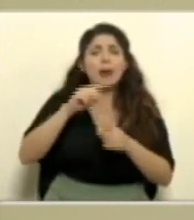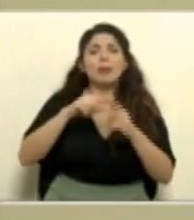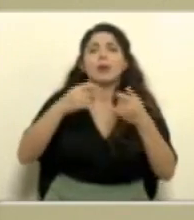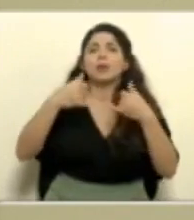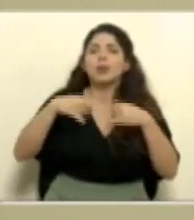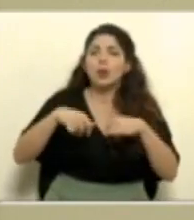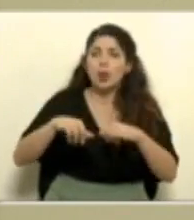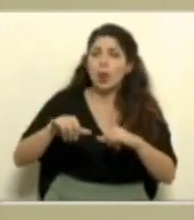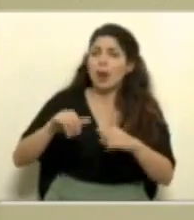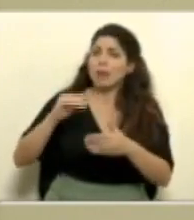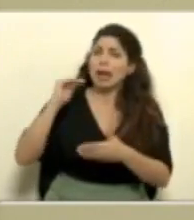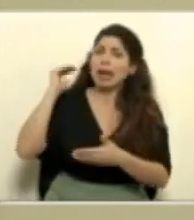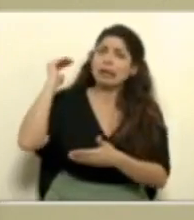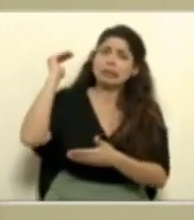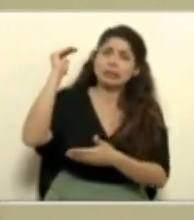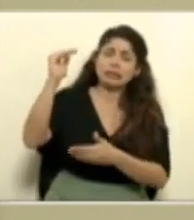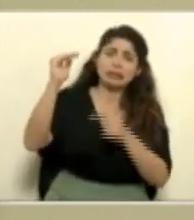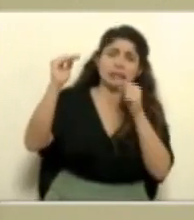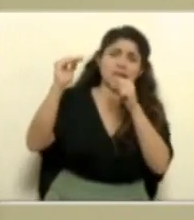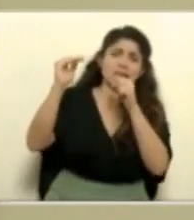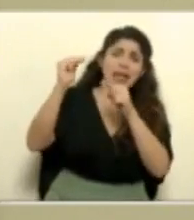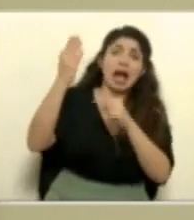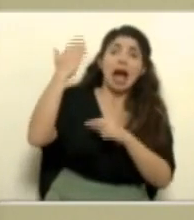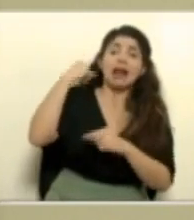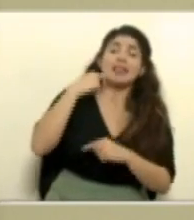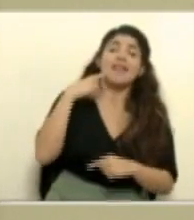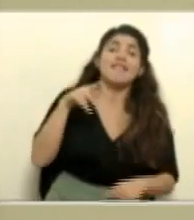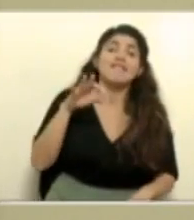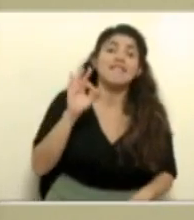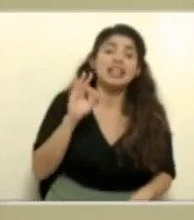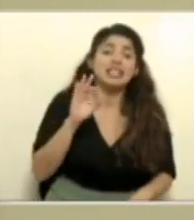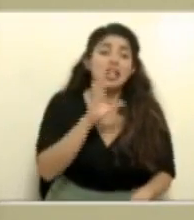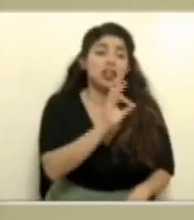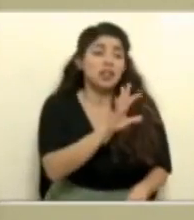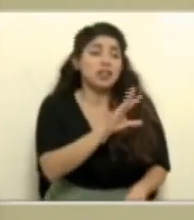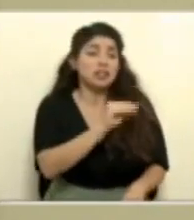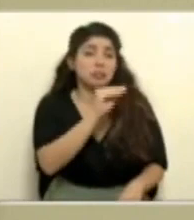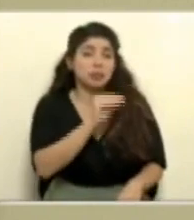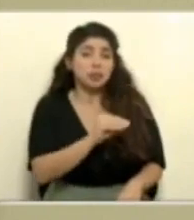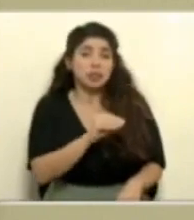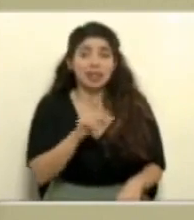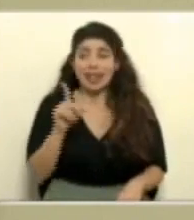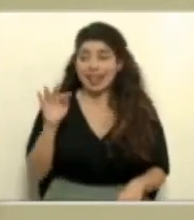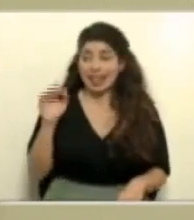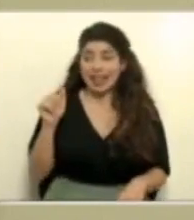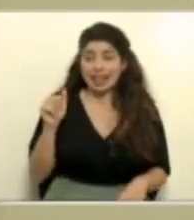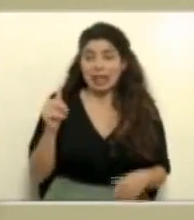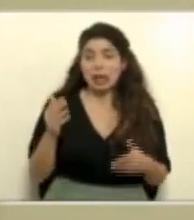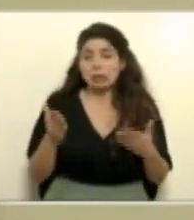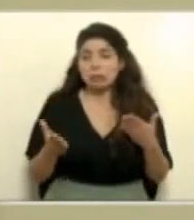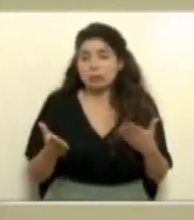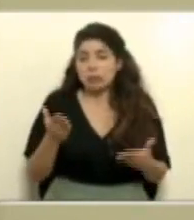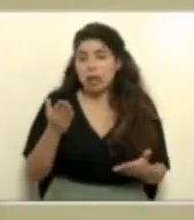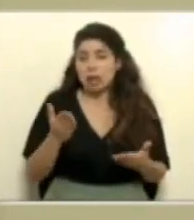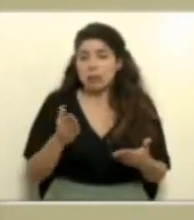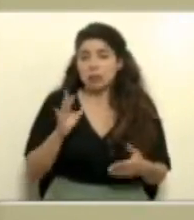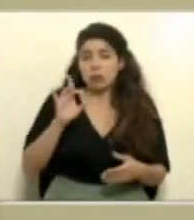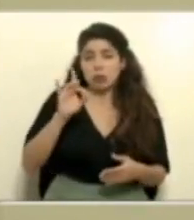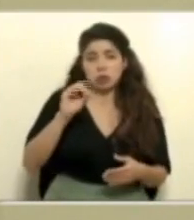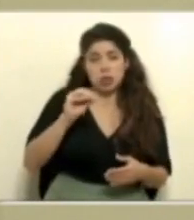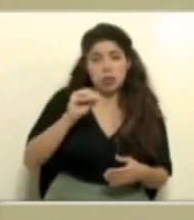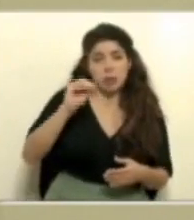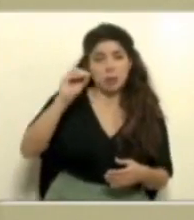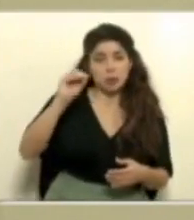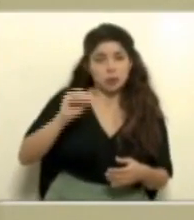en rangos importantes o sea si antes se hablaba que con Pfizer era 95 bueno con la variante Delta podría llegar más del 80